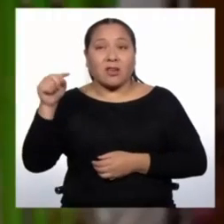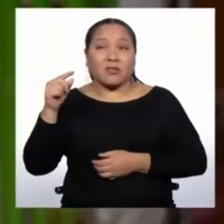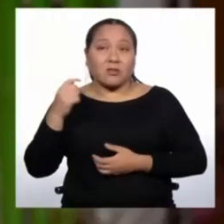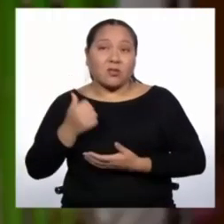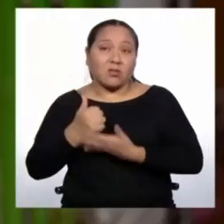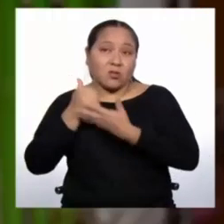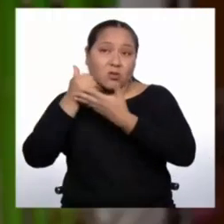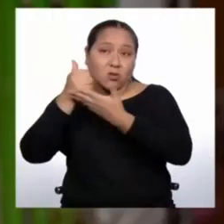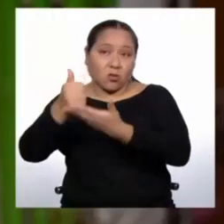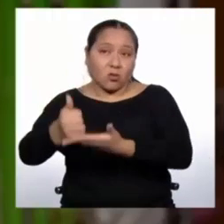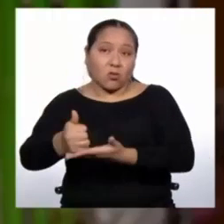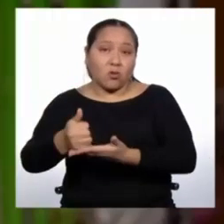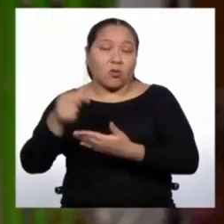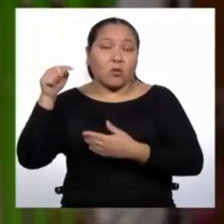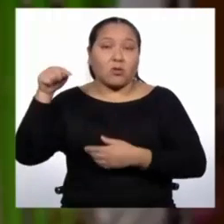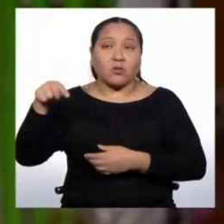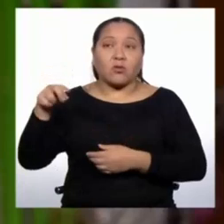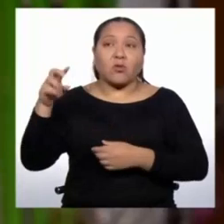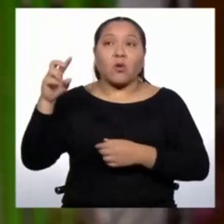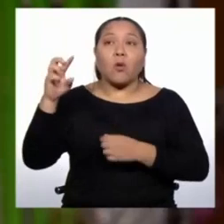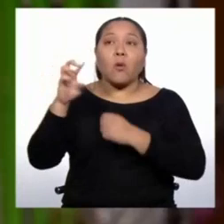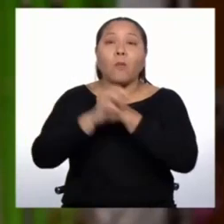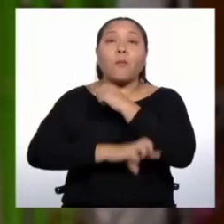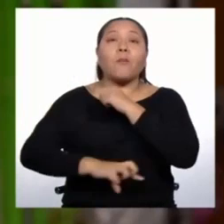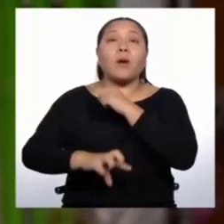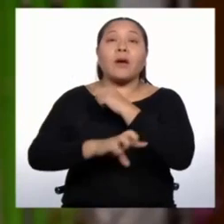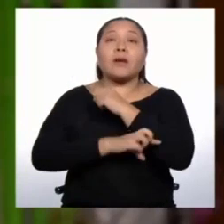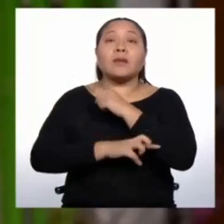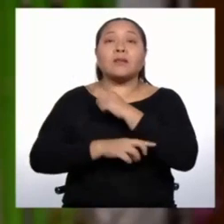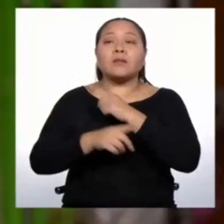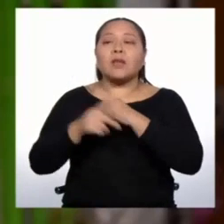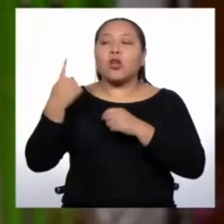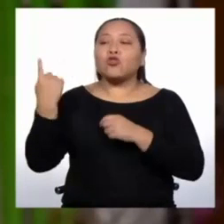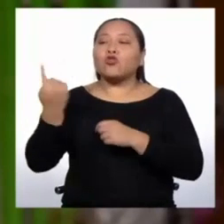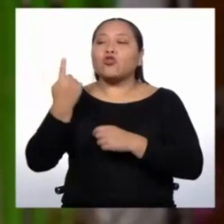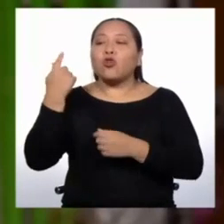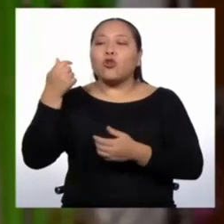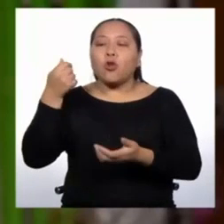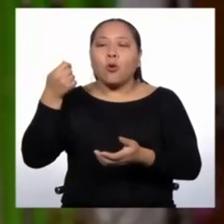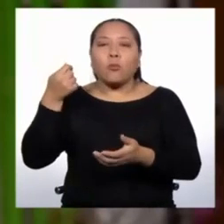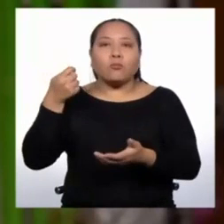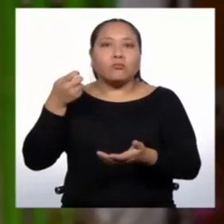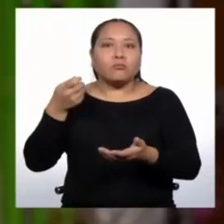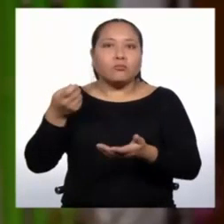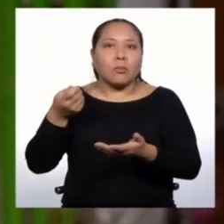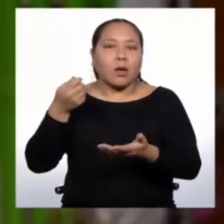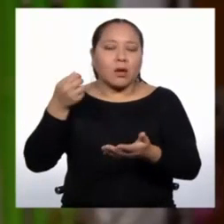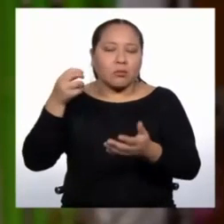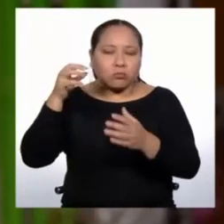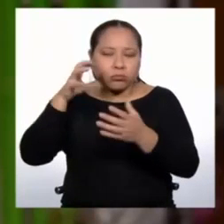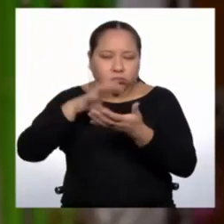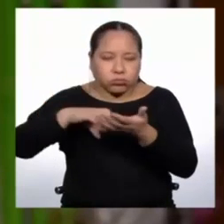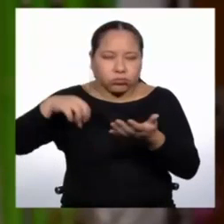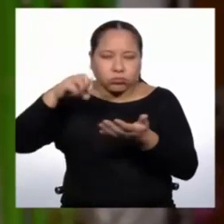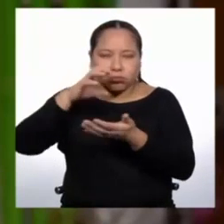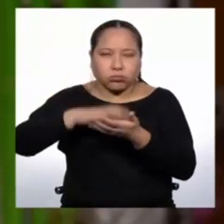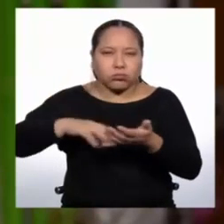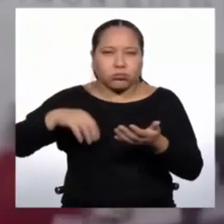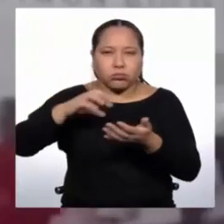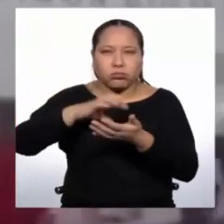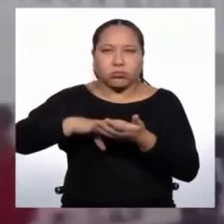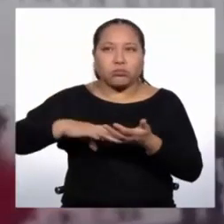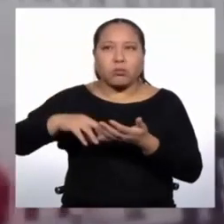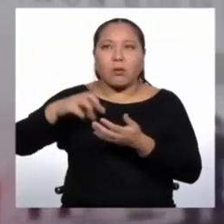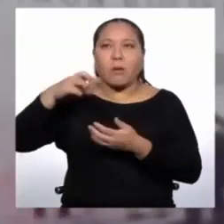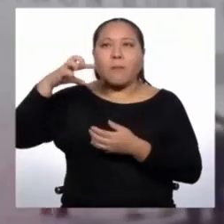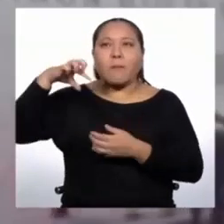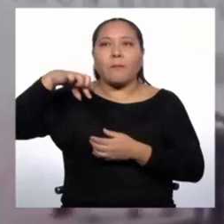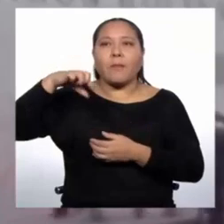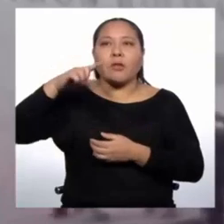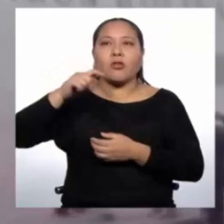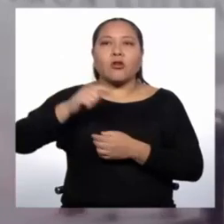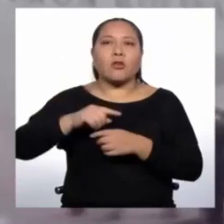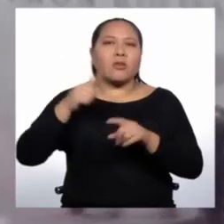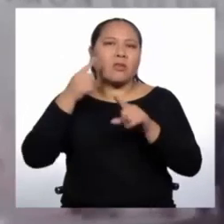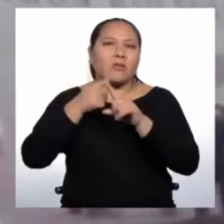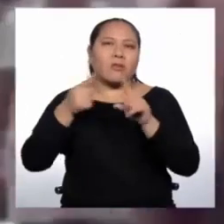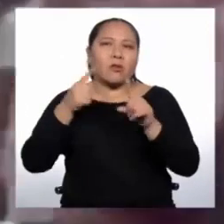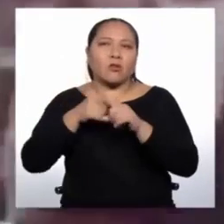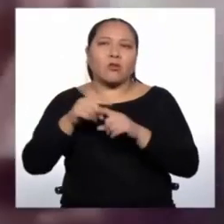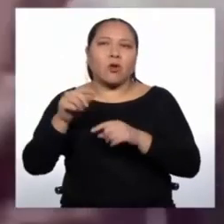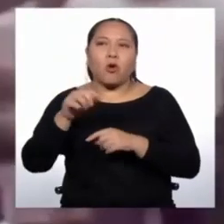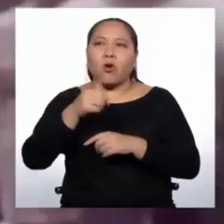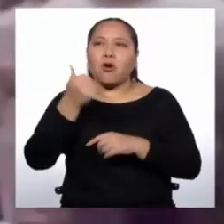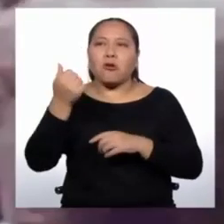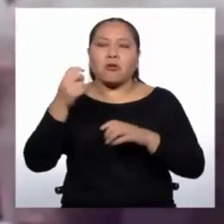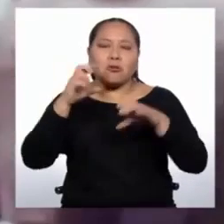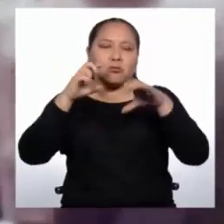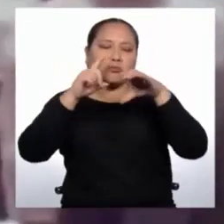como era un país monoproductor de petróleo, no había diversificado otras actividades económicas, como